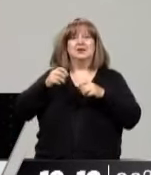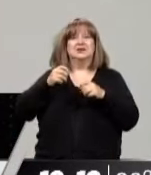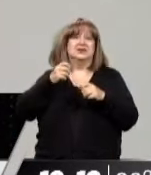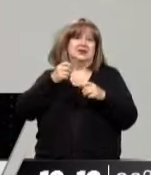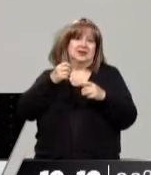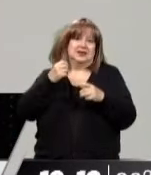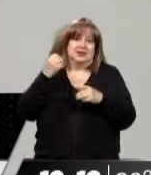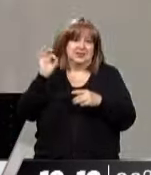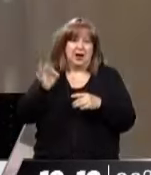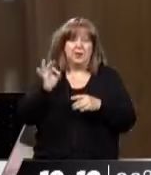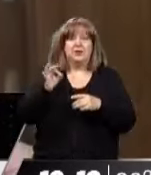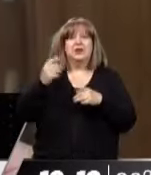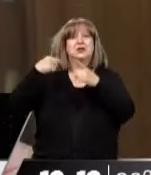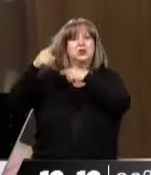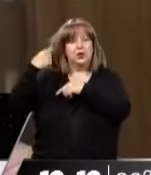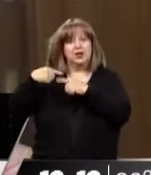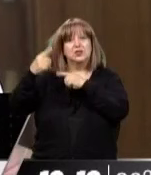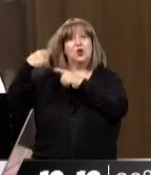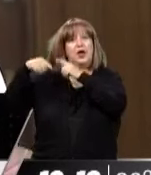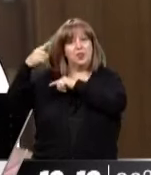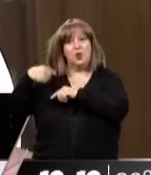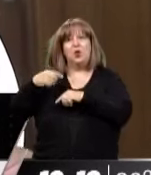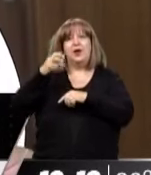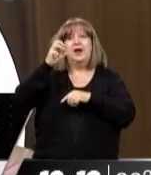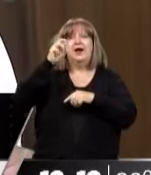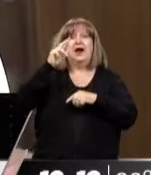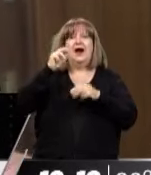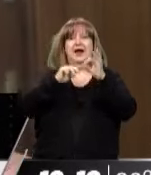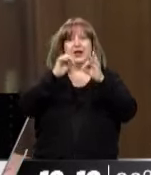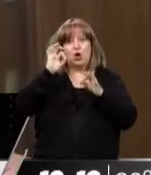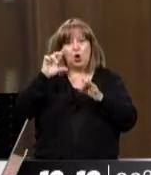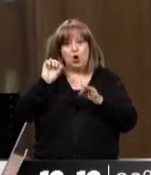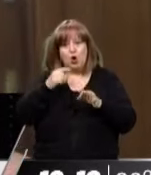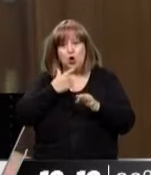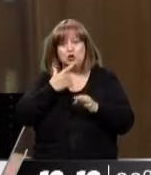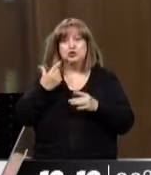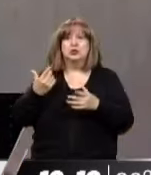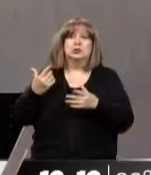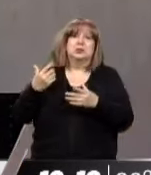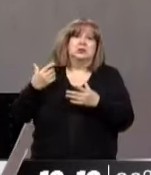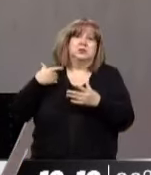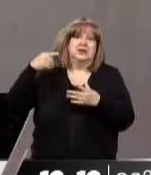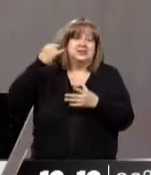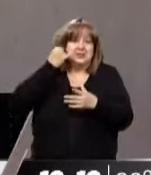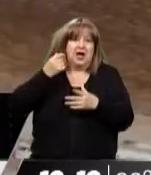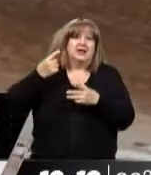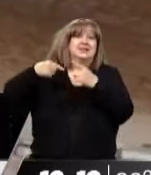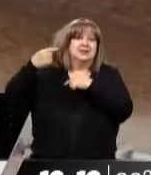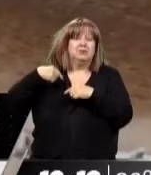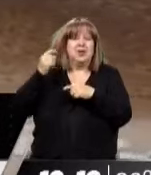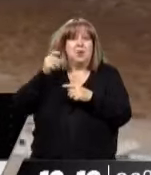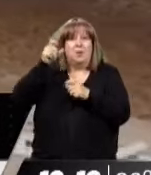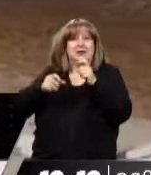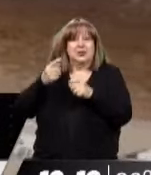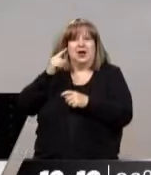especialistas en el tema, respecto de que en el sur de la provincia de Mendoza, históricamente, no han habido comunidades mapuche, sino